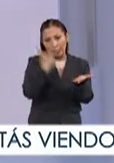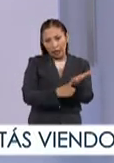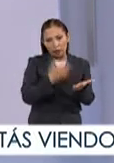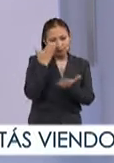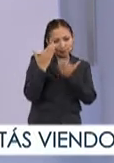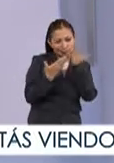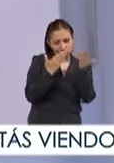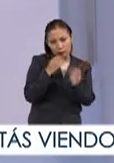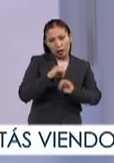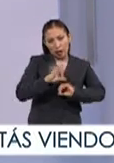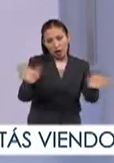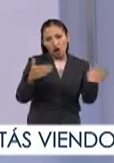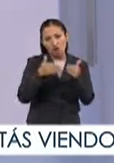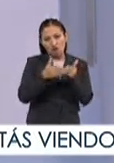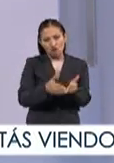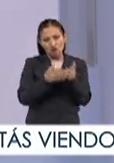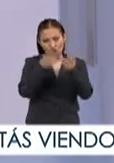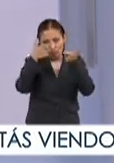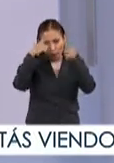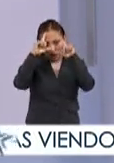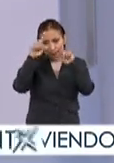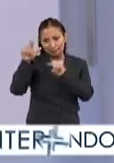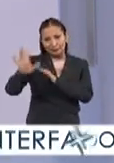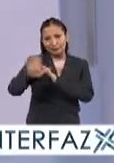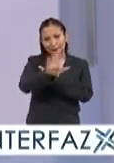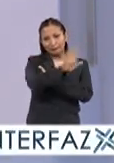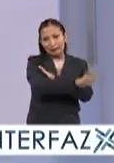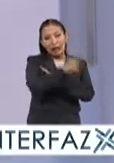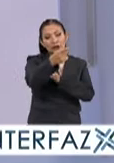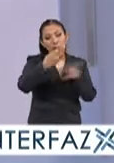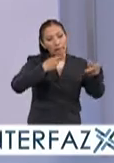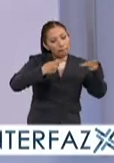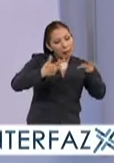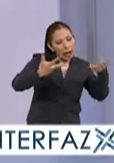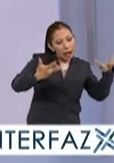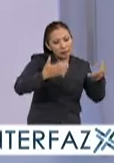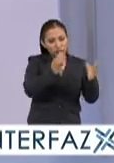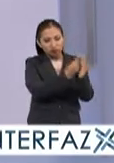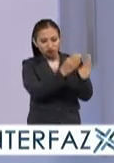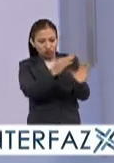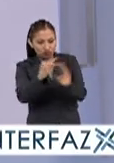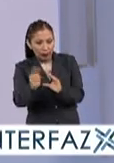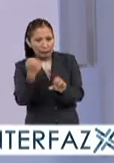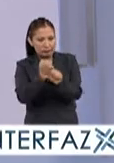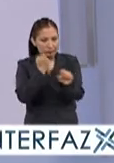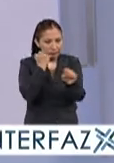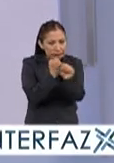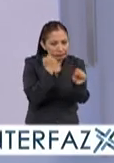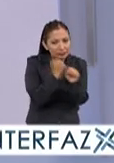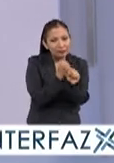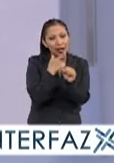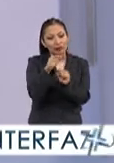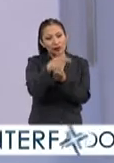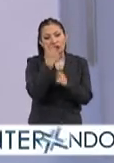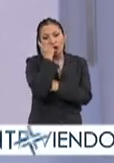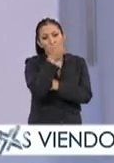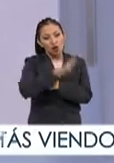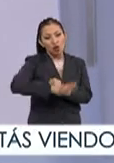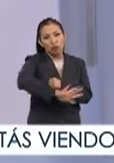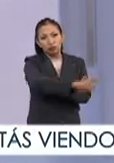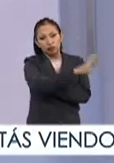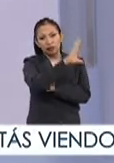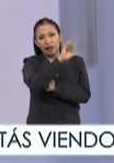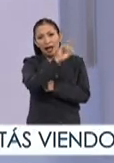obviamente navales que pues obviamente desarrollan toda esta parte práctica de los alumnos